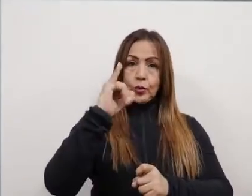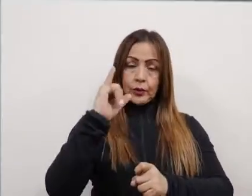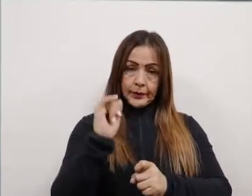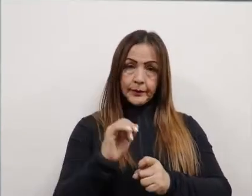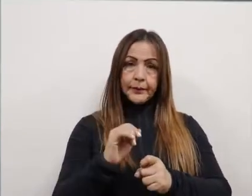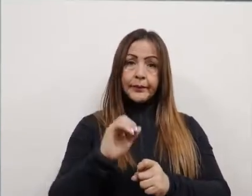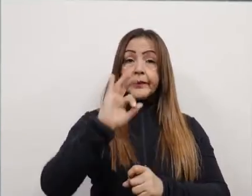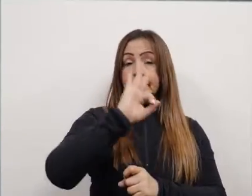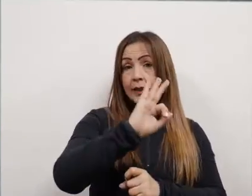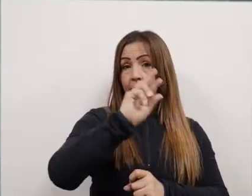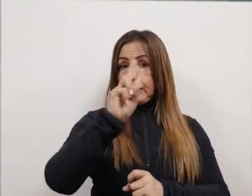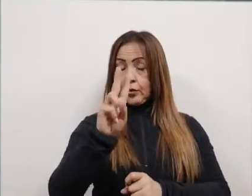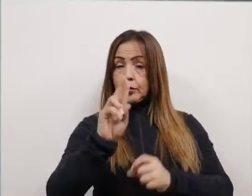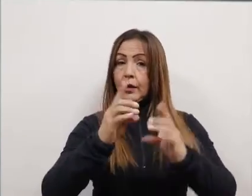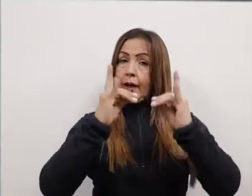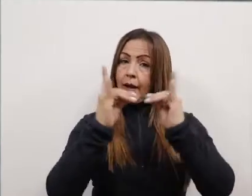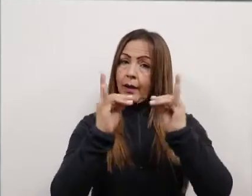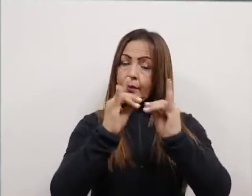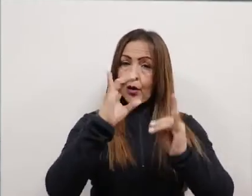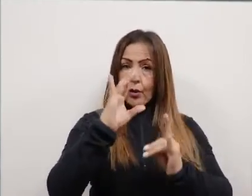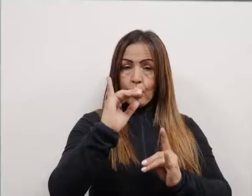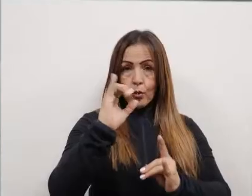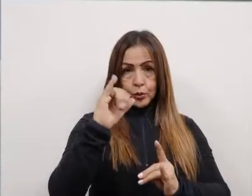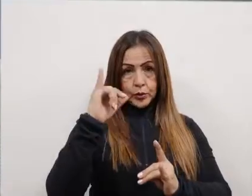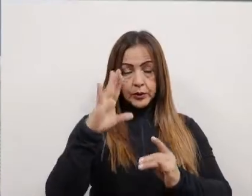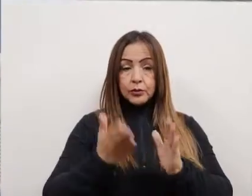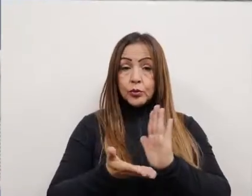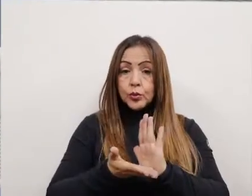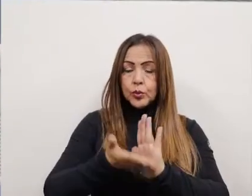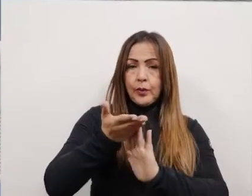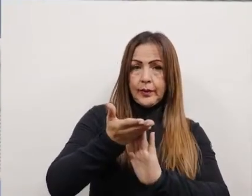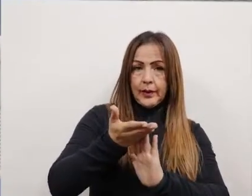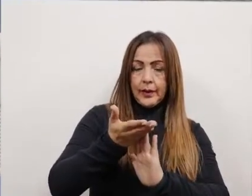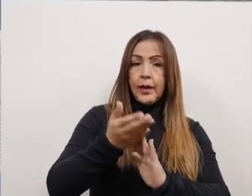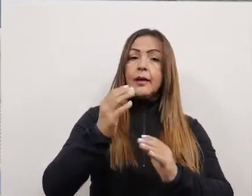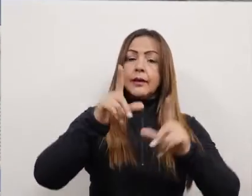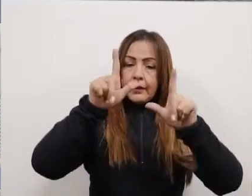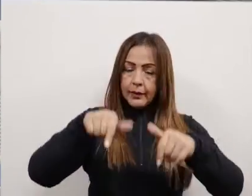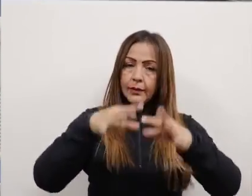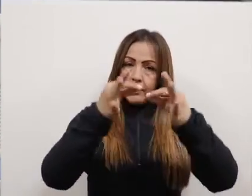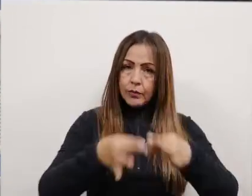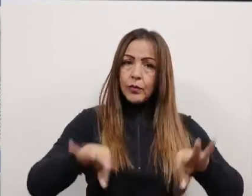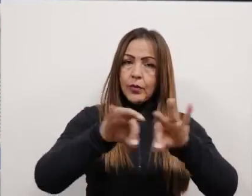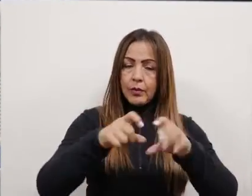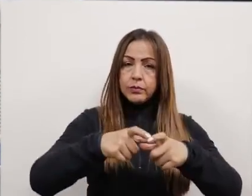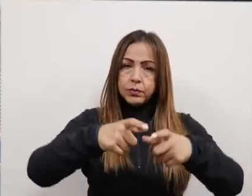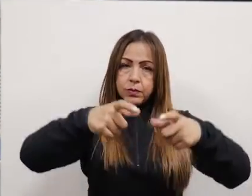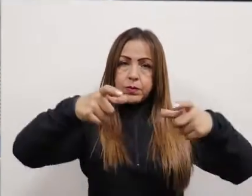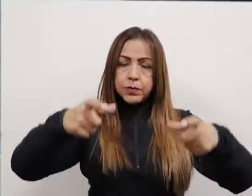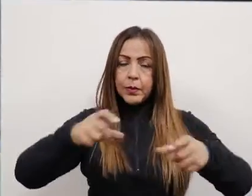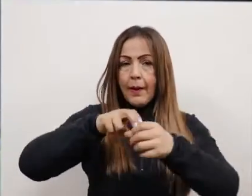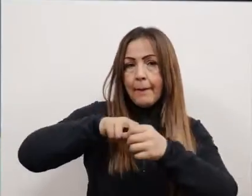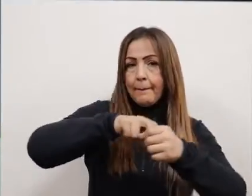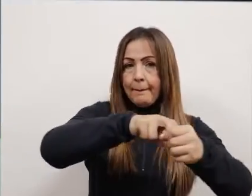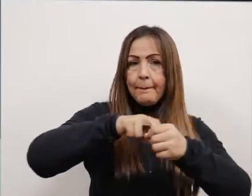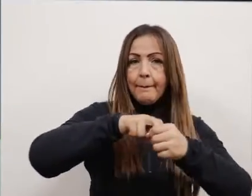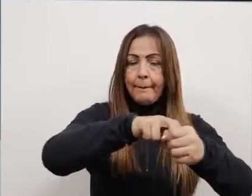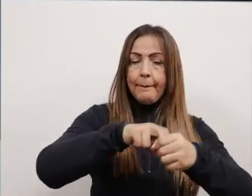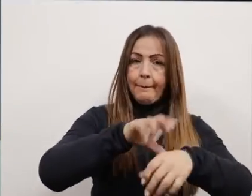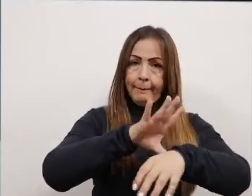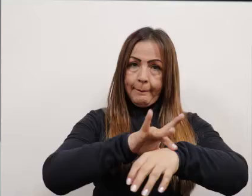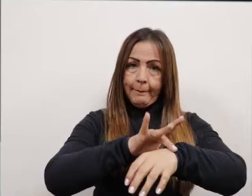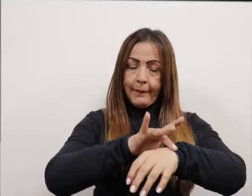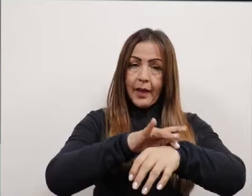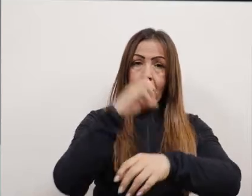de mayor complejidad. Logramos pasar de 32 camas UCI a 102 camas UCI en la ciudad. También logramos ampliar